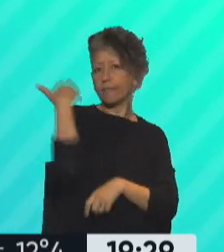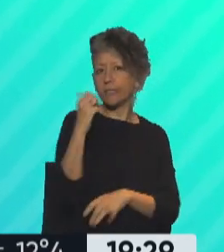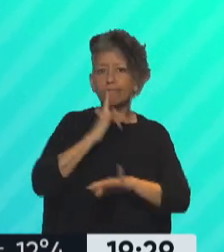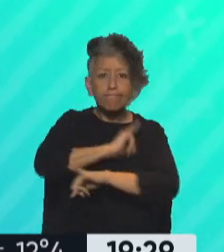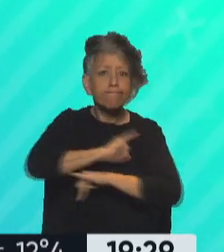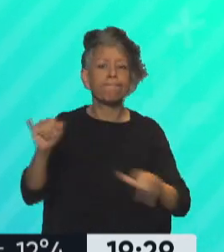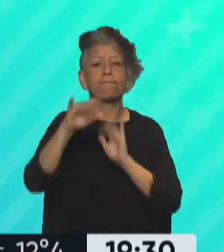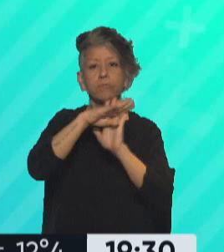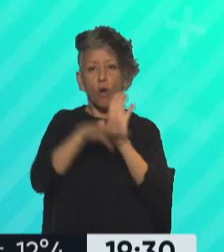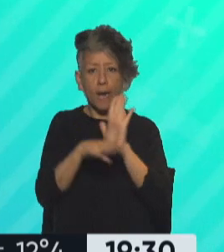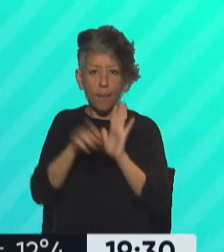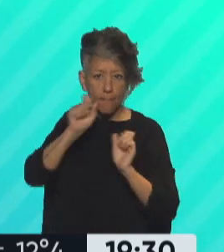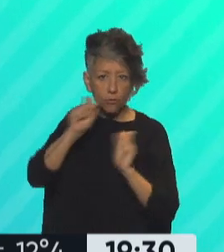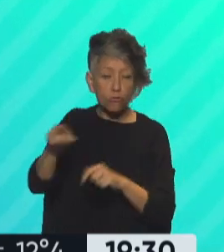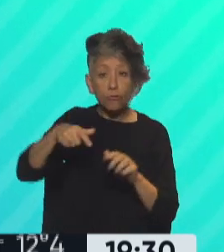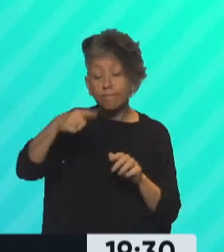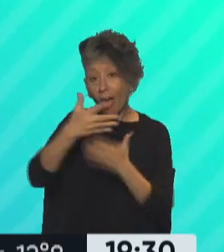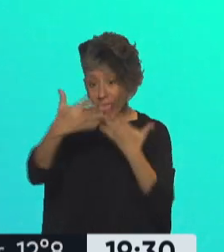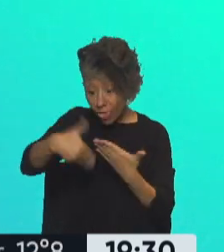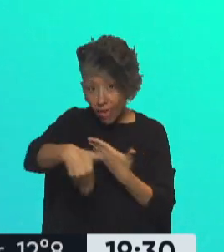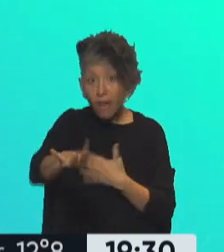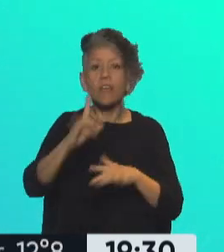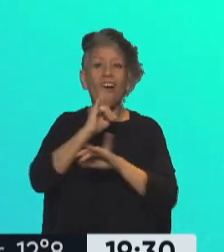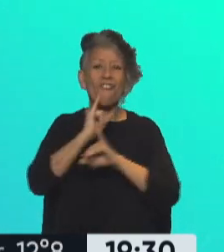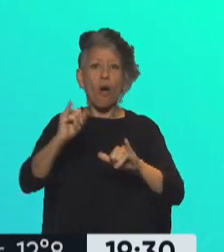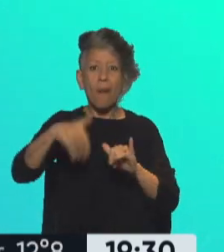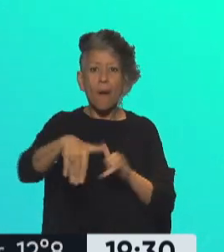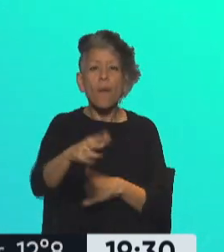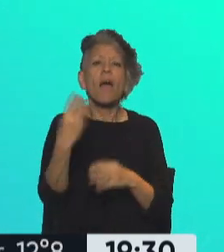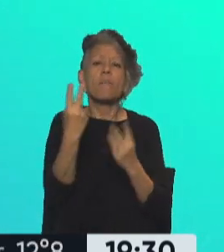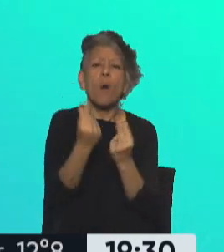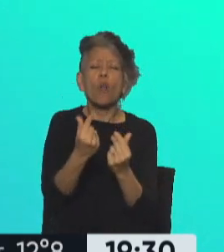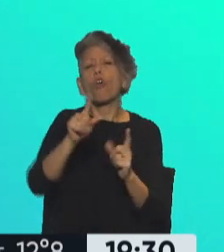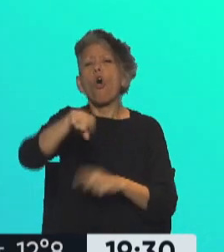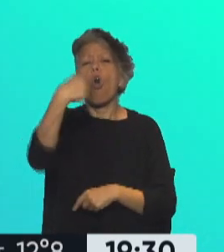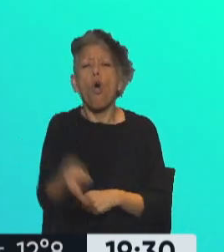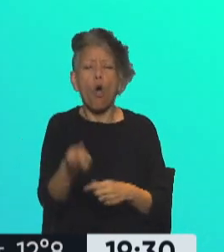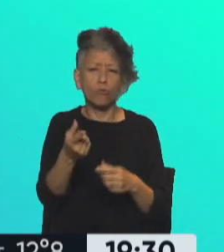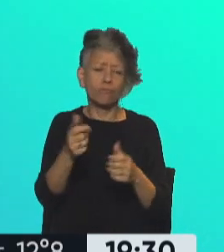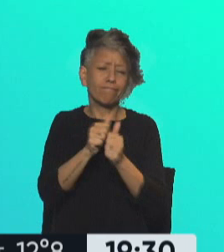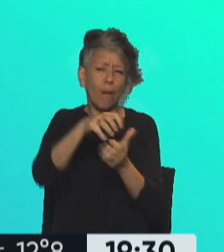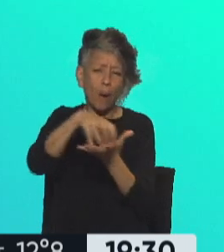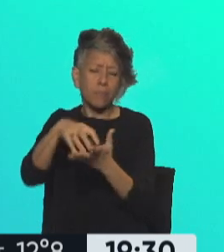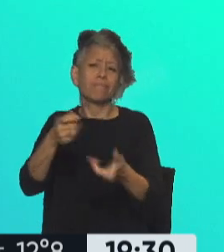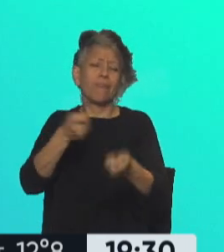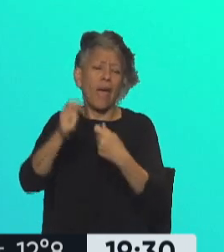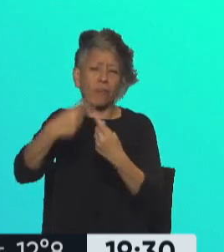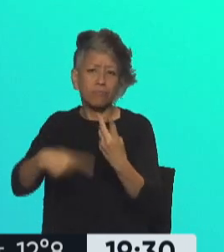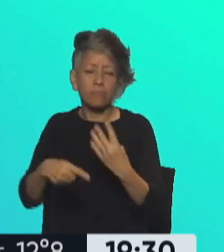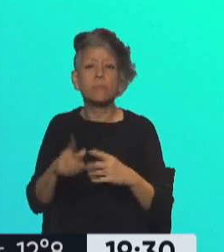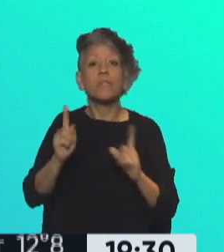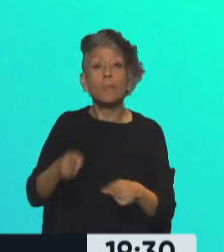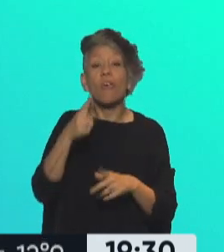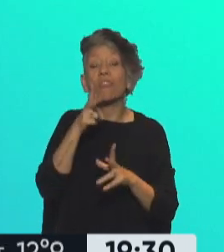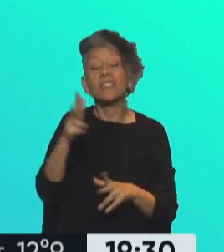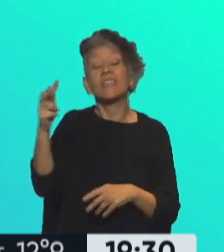su programa y en los próximos días van a informar los montos de otras cadenas de valor. Finalmente indica que el día 19